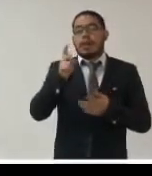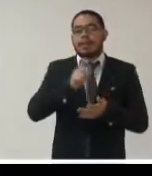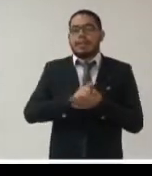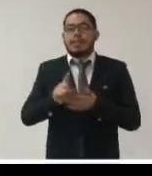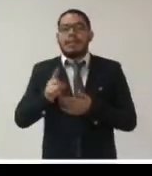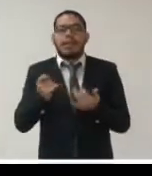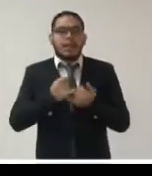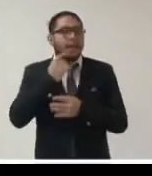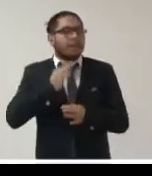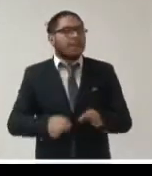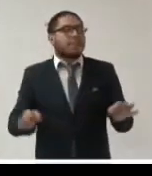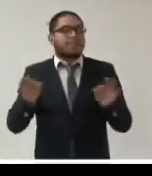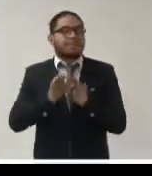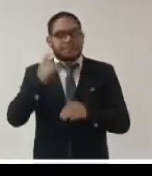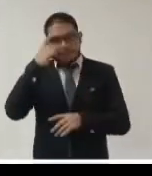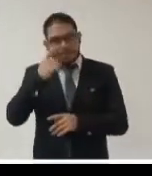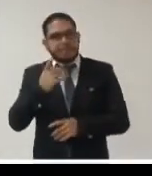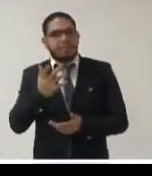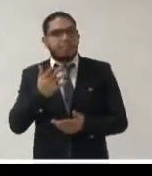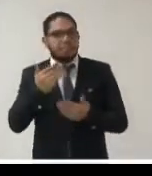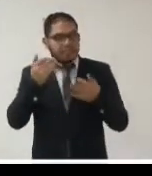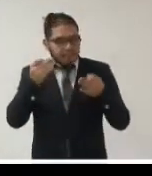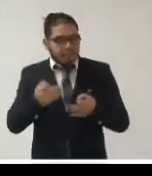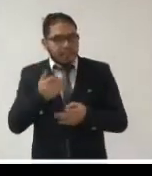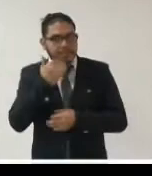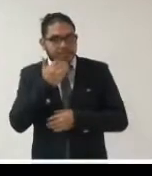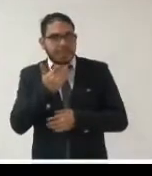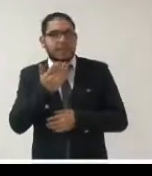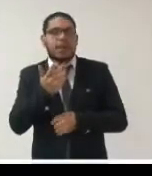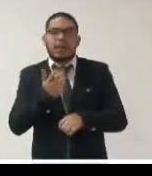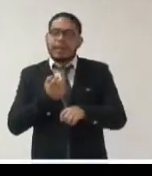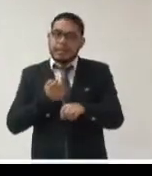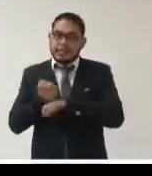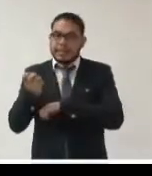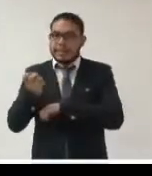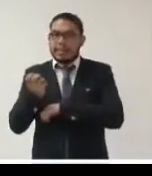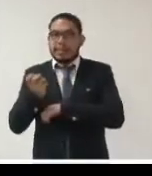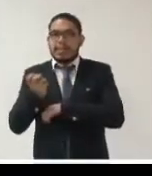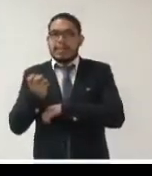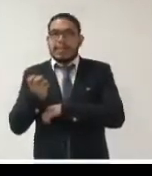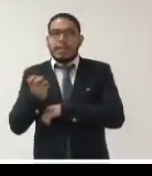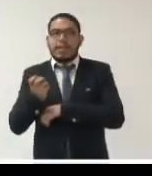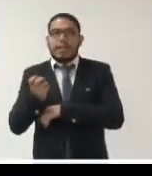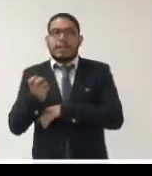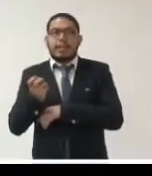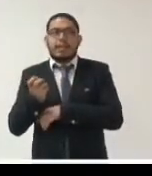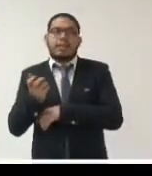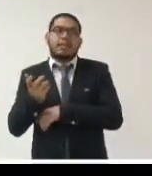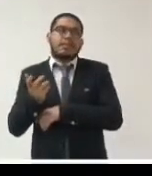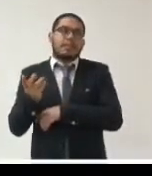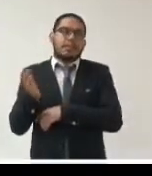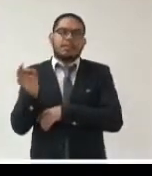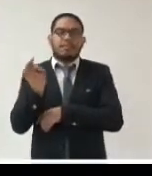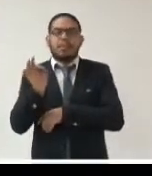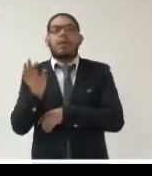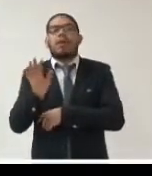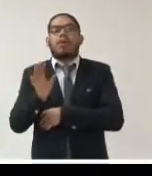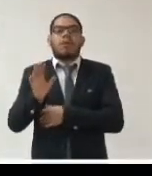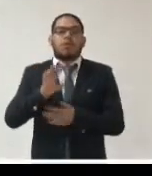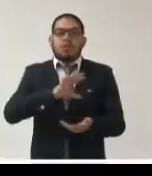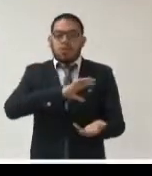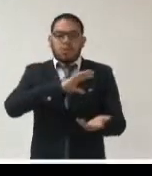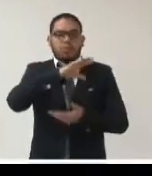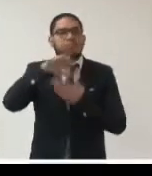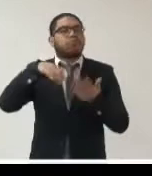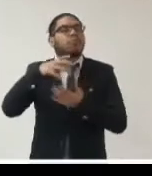fundamental para la correcta respuesta desde los estados a los desastres naturales o